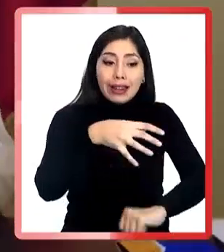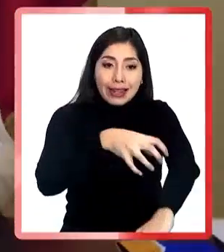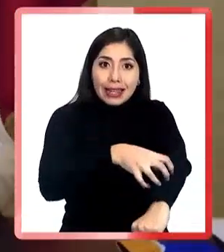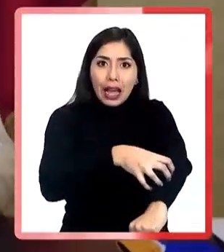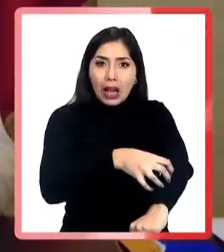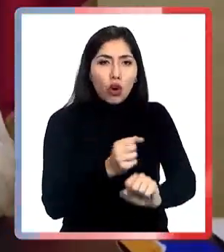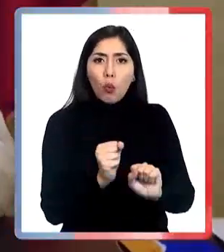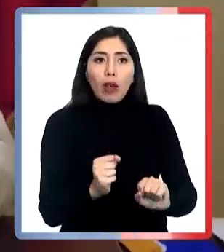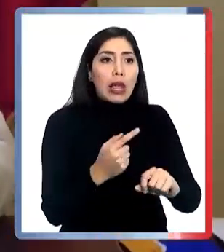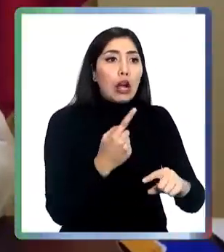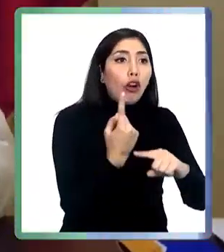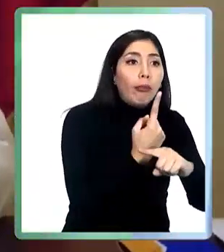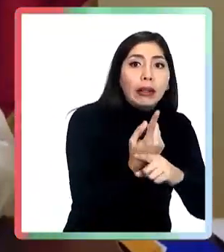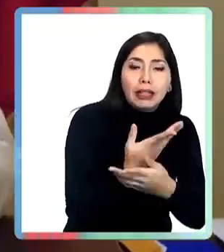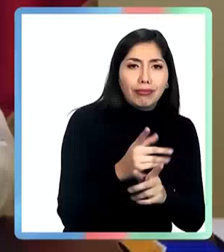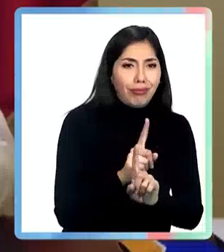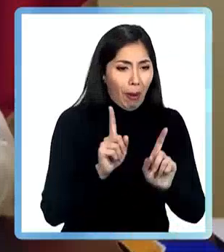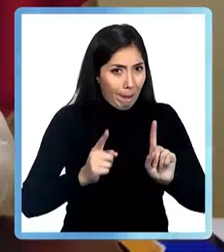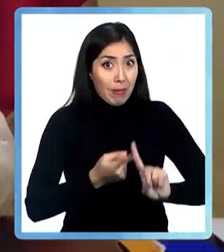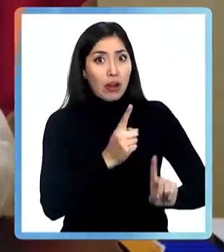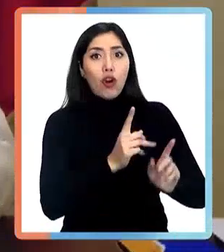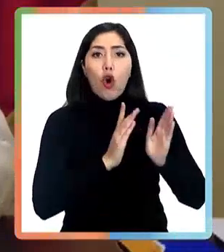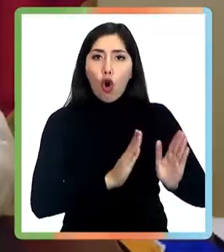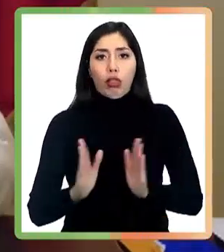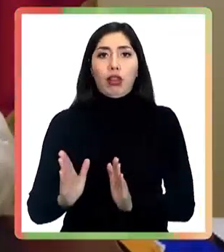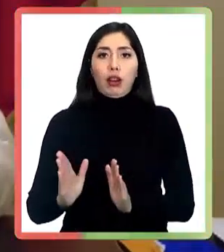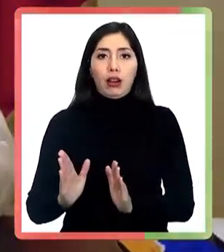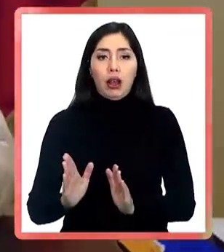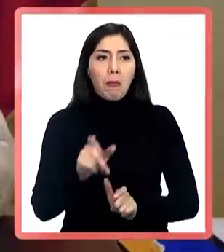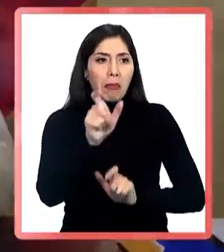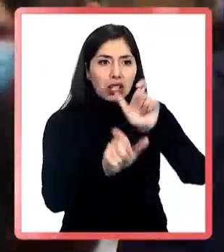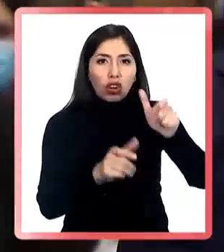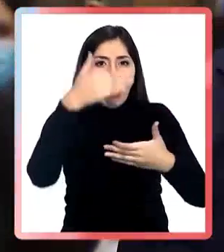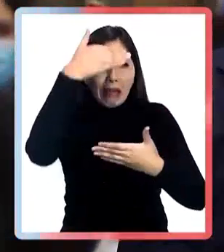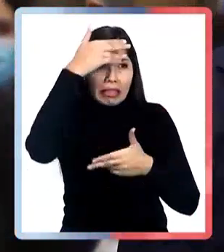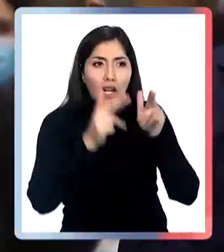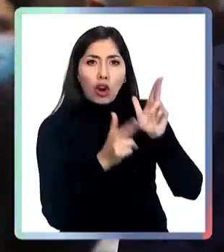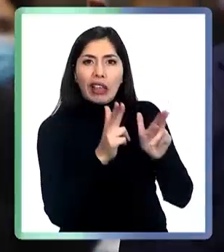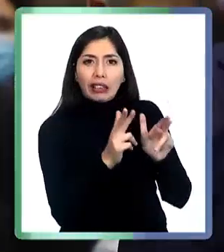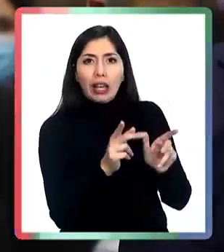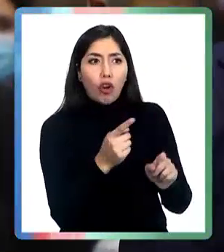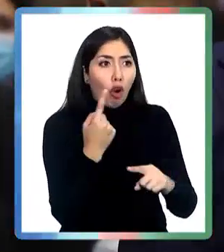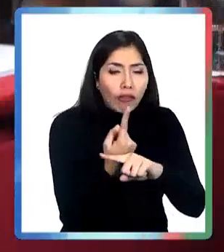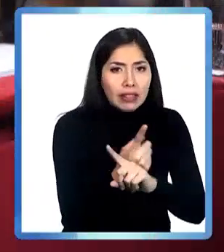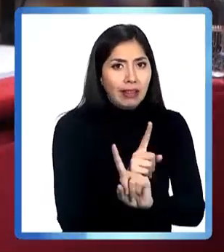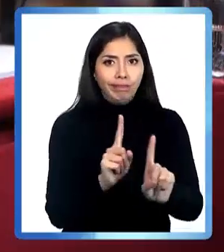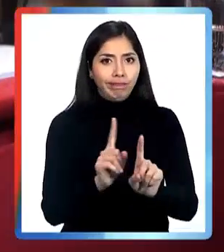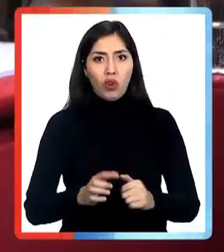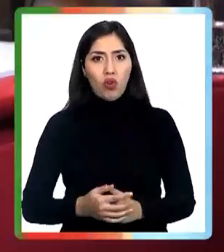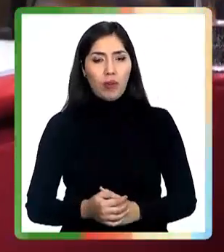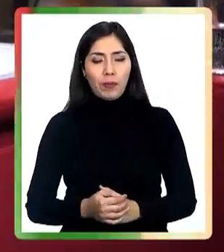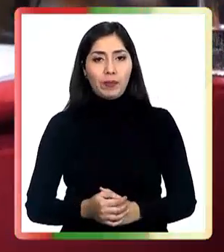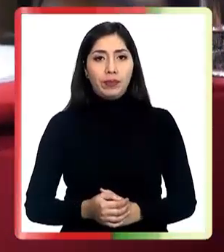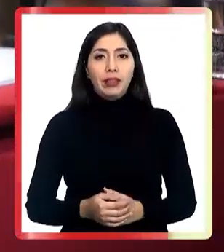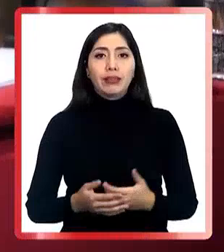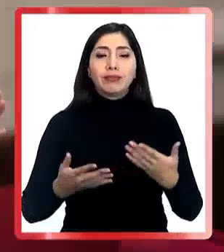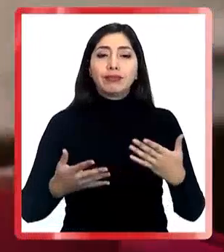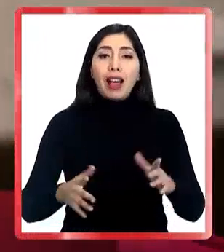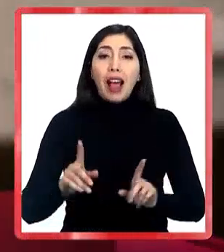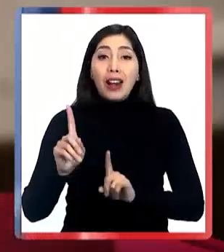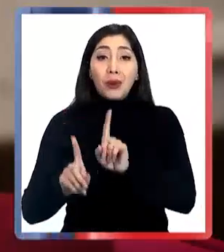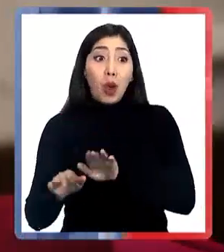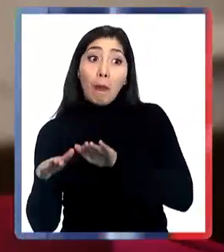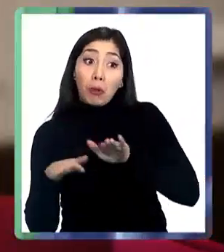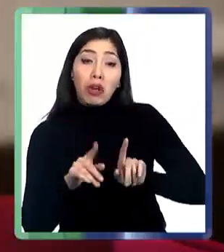negociar en la Araucanía mientras no se ponga orden. No se negocia con terroristas. Dulce de Gras deja esta primera cuenta pública del